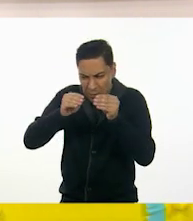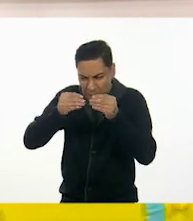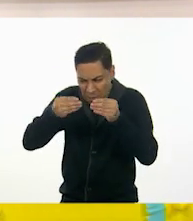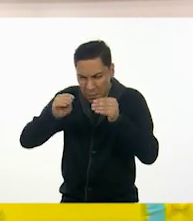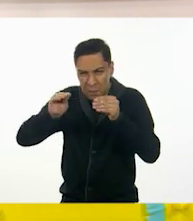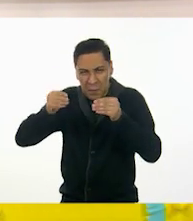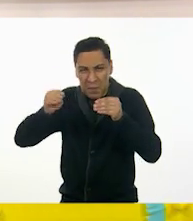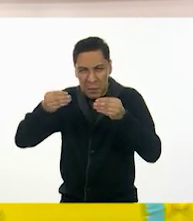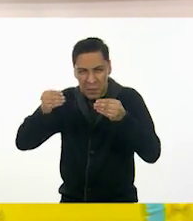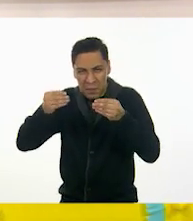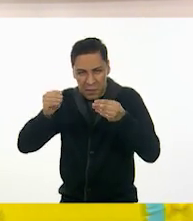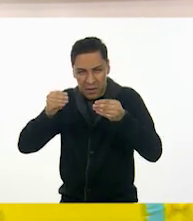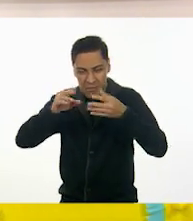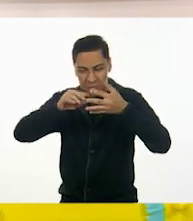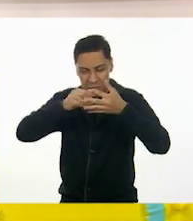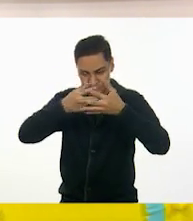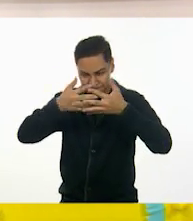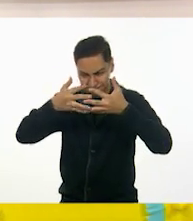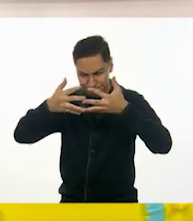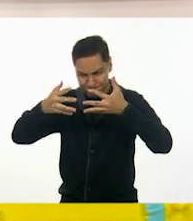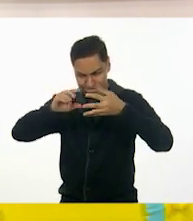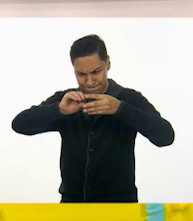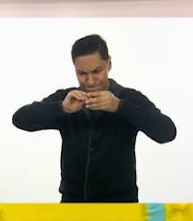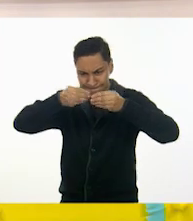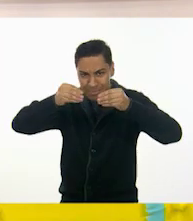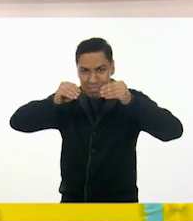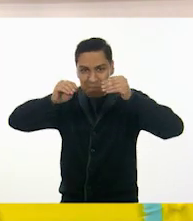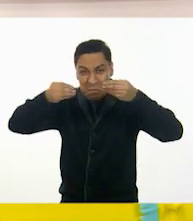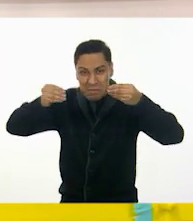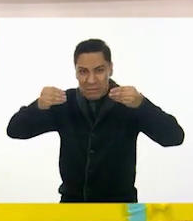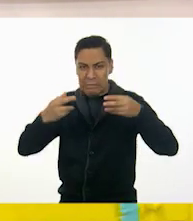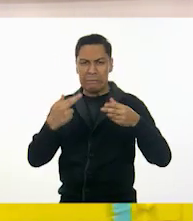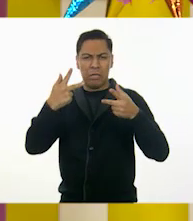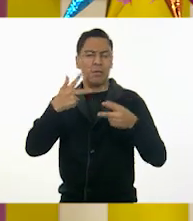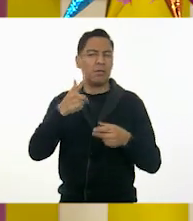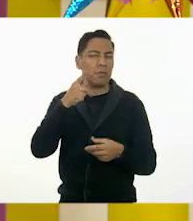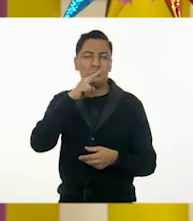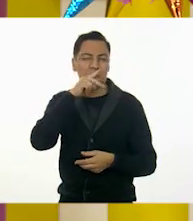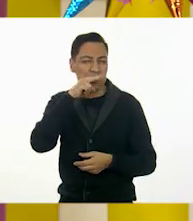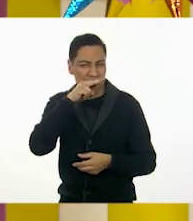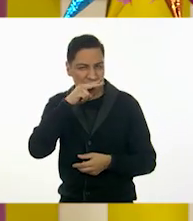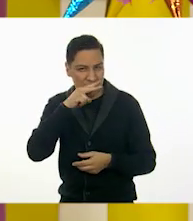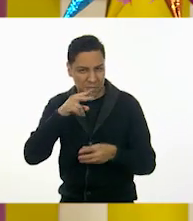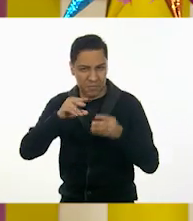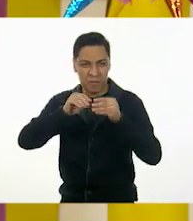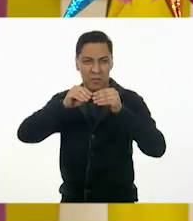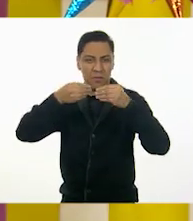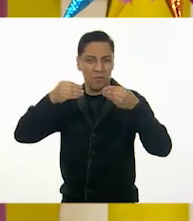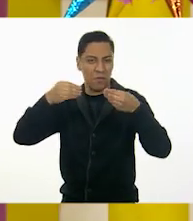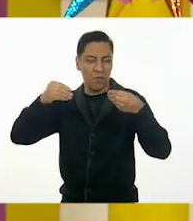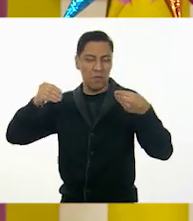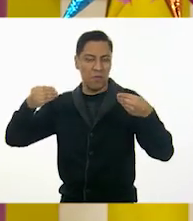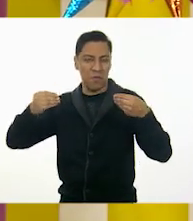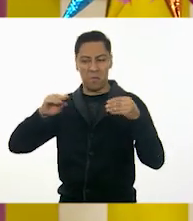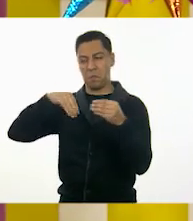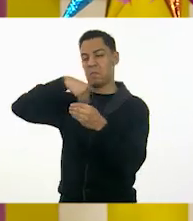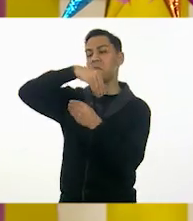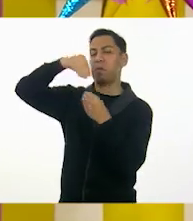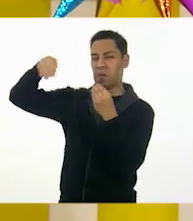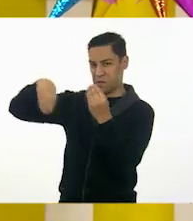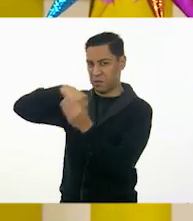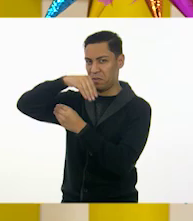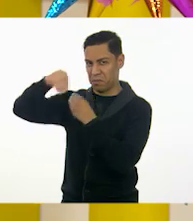Un poquito lo vamos a abrir. Y si se le rompa, no importa. No importa, porque tú le vas a dar forma. Exacto.